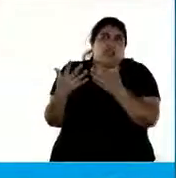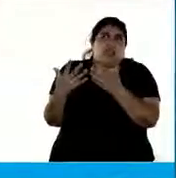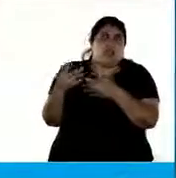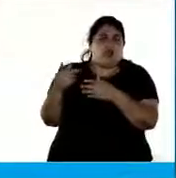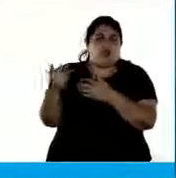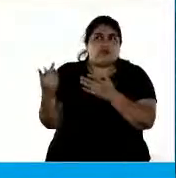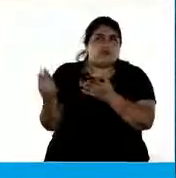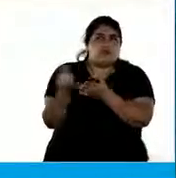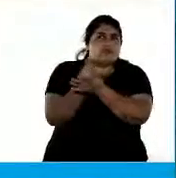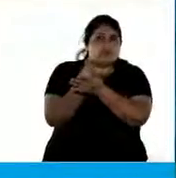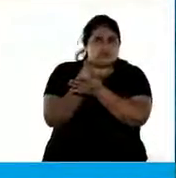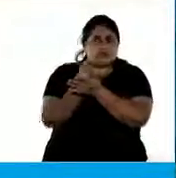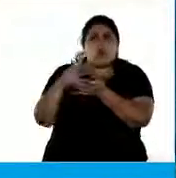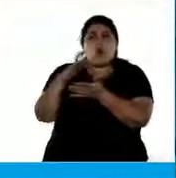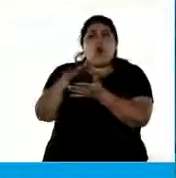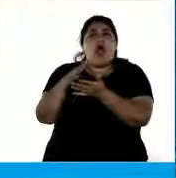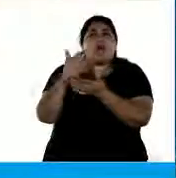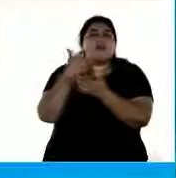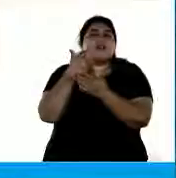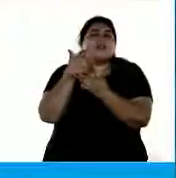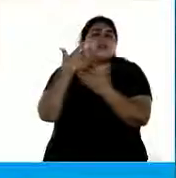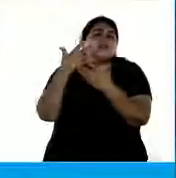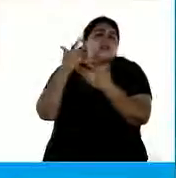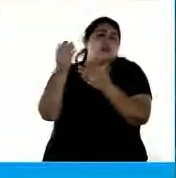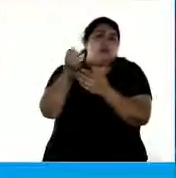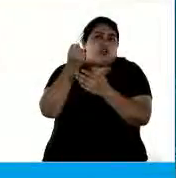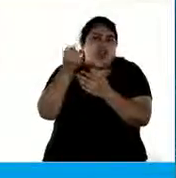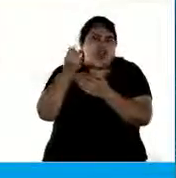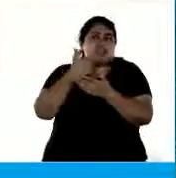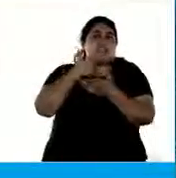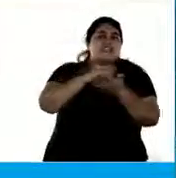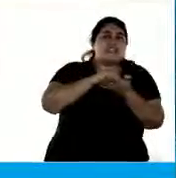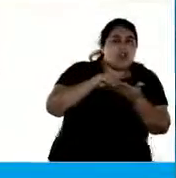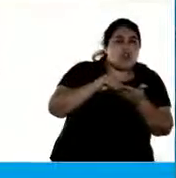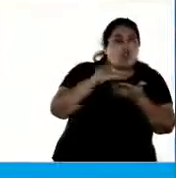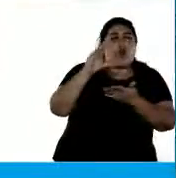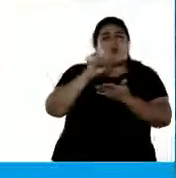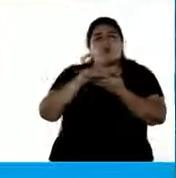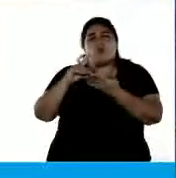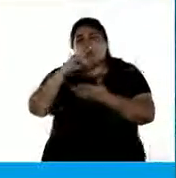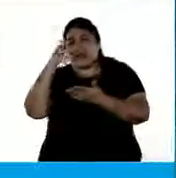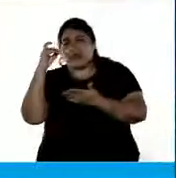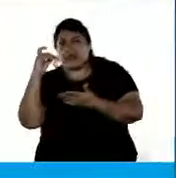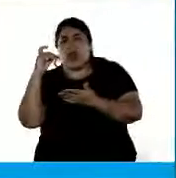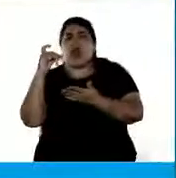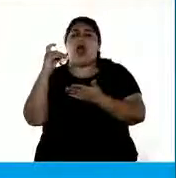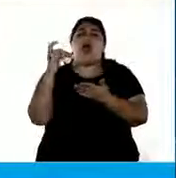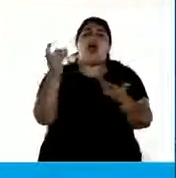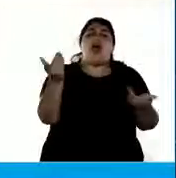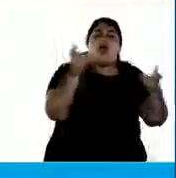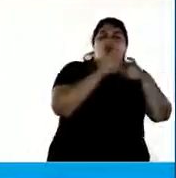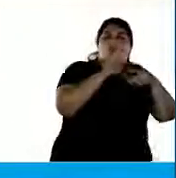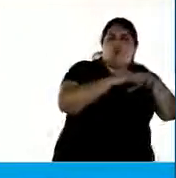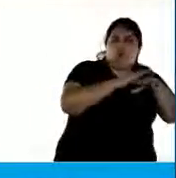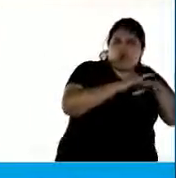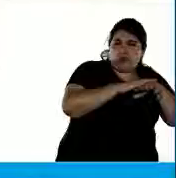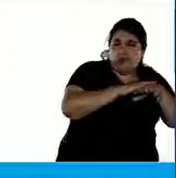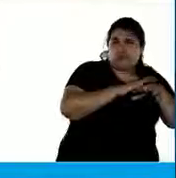lugares importantes como senador, como diputado nacional, como convencional constituyente